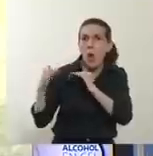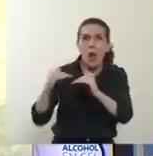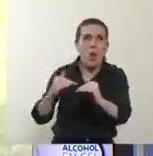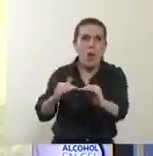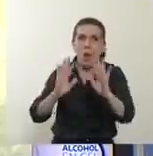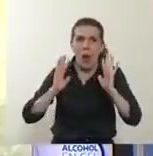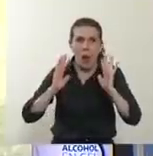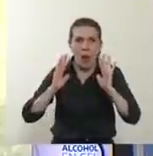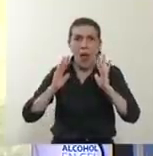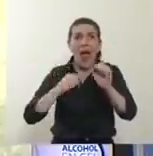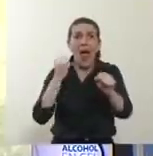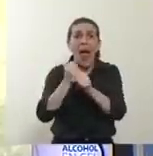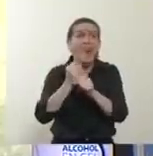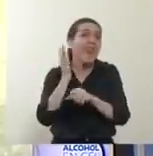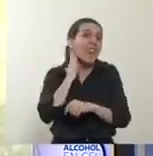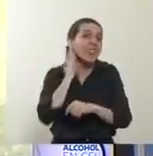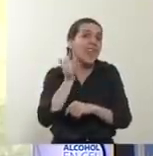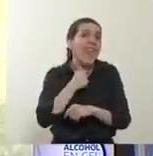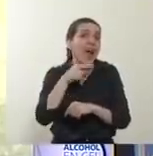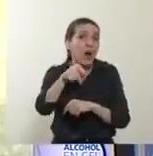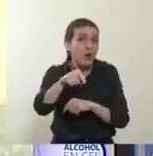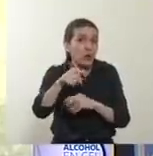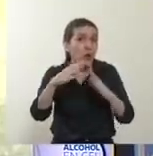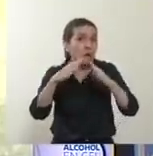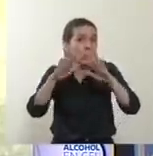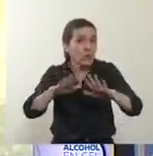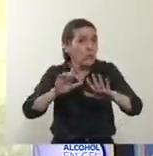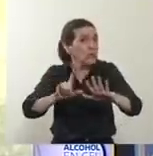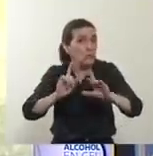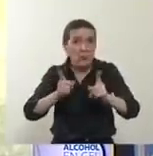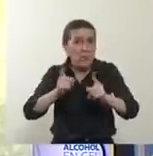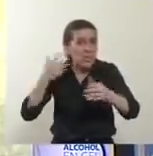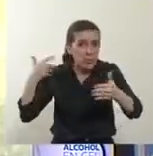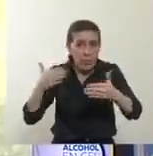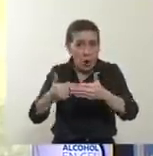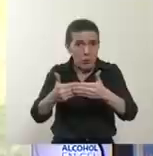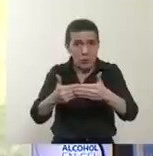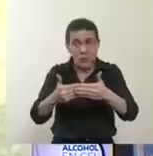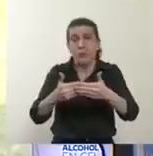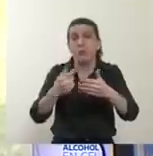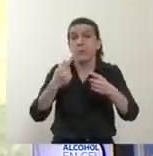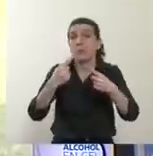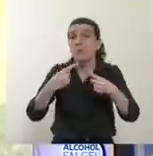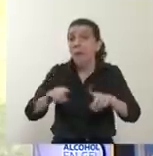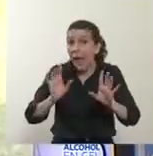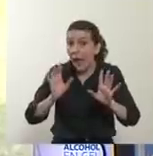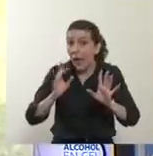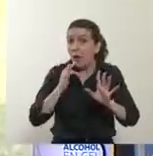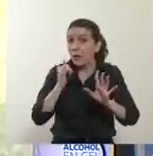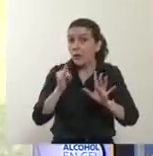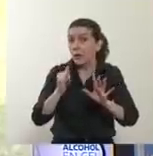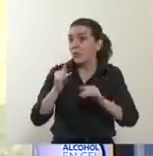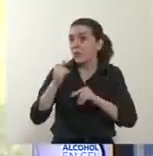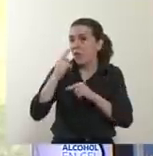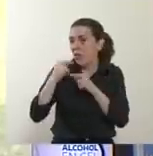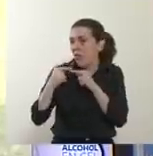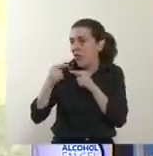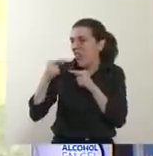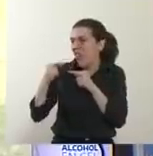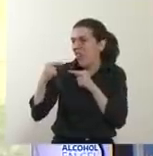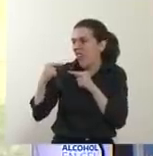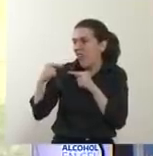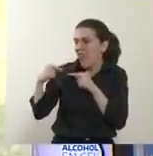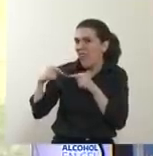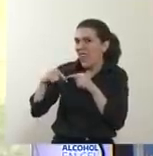Pero les digo, en los últimos días, se nota que el virus está